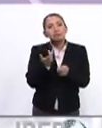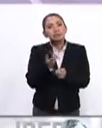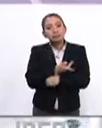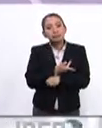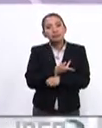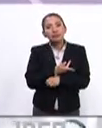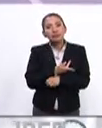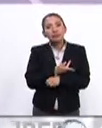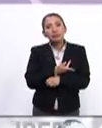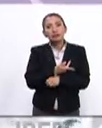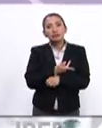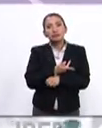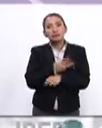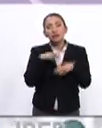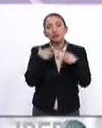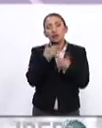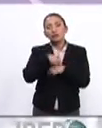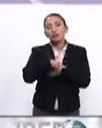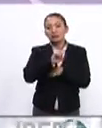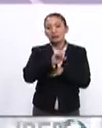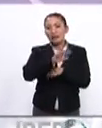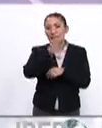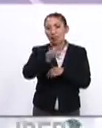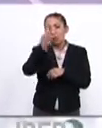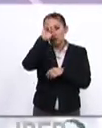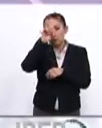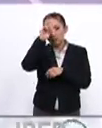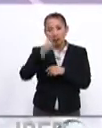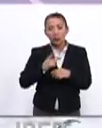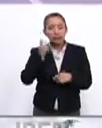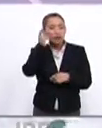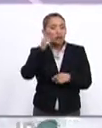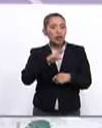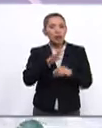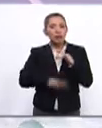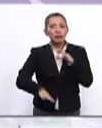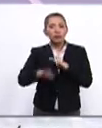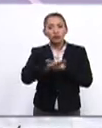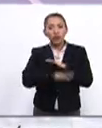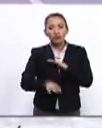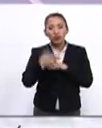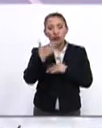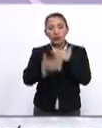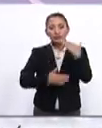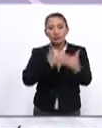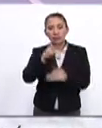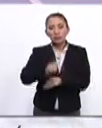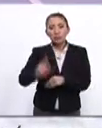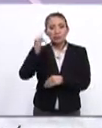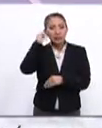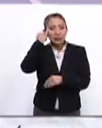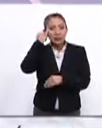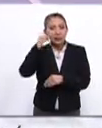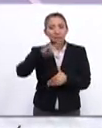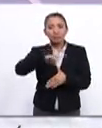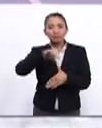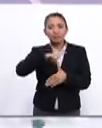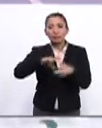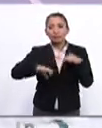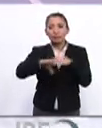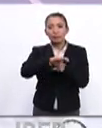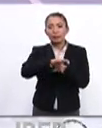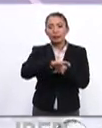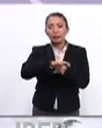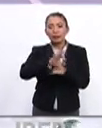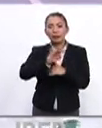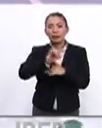a las que se llegó en la reunión número 65 del Consejo Directivo del Fondo para el Desarrollo de los Pueblos Indígenas en América Latina y el